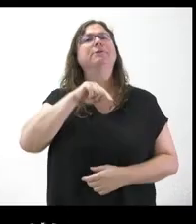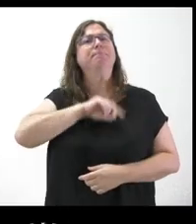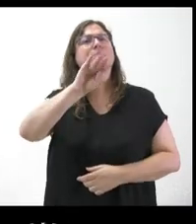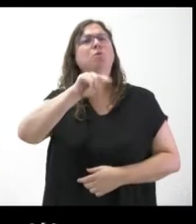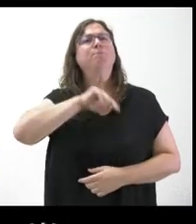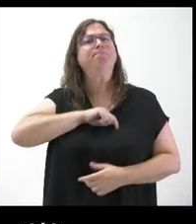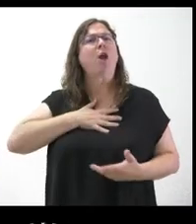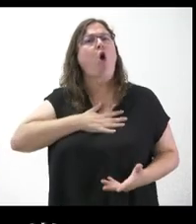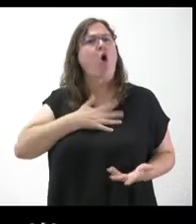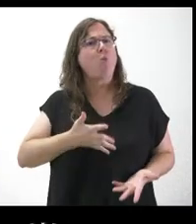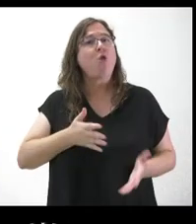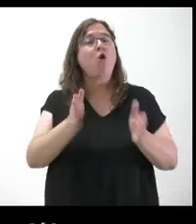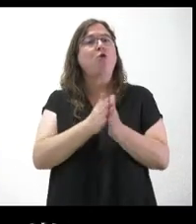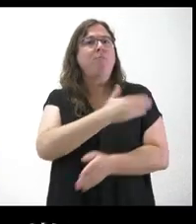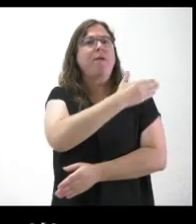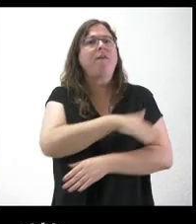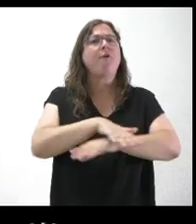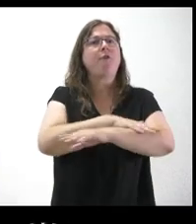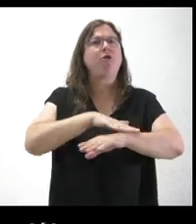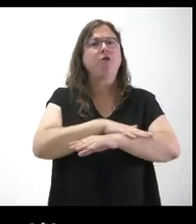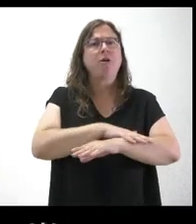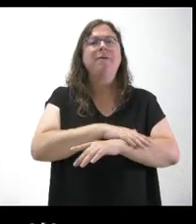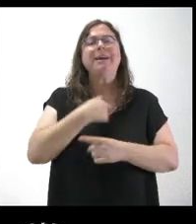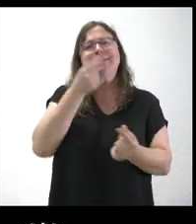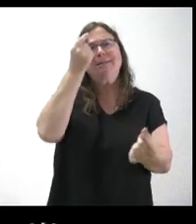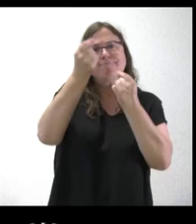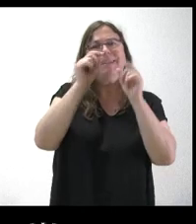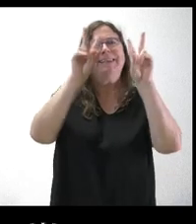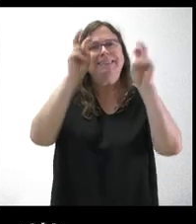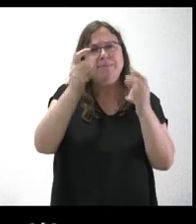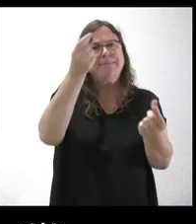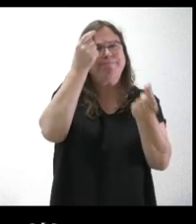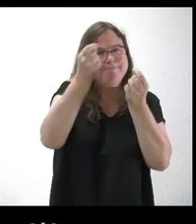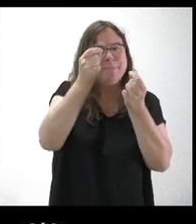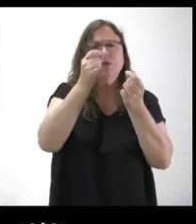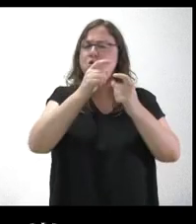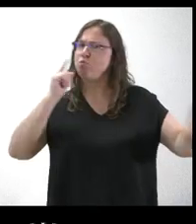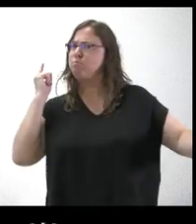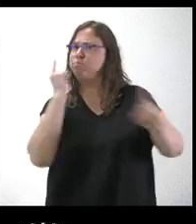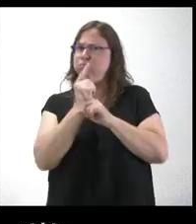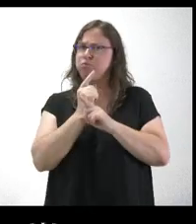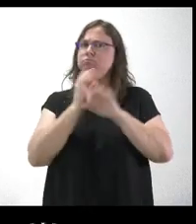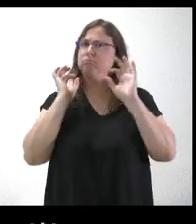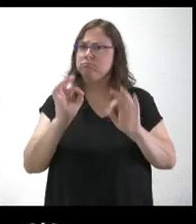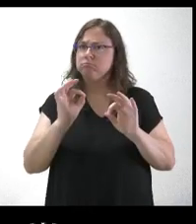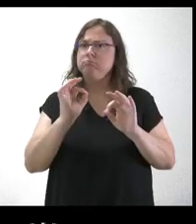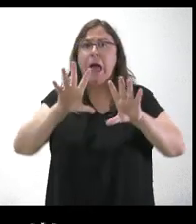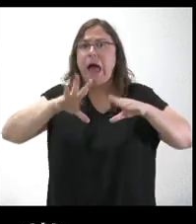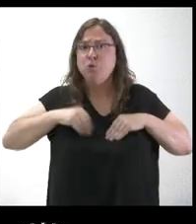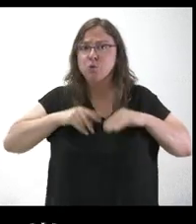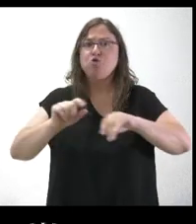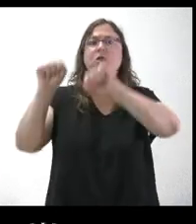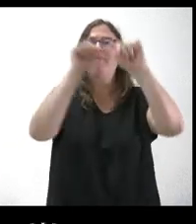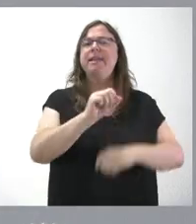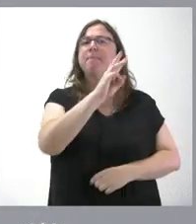con compañeros de Gobierno que tienen un planteamiento muy concreto sobre un tema muy concreto que choca con el planteamiento que asume o defiende el